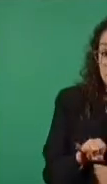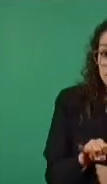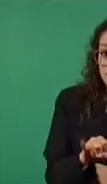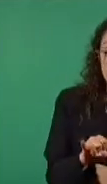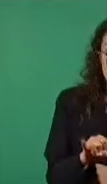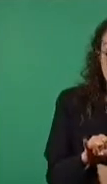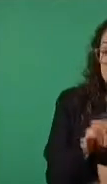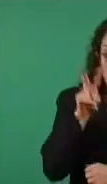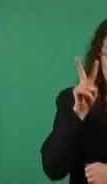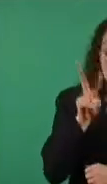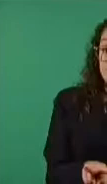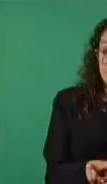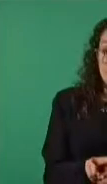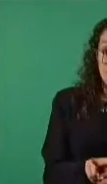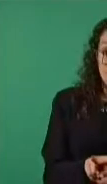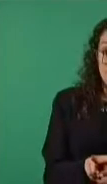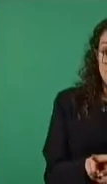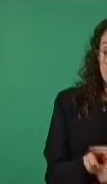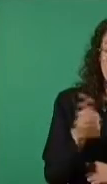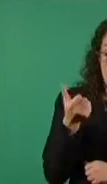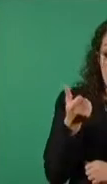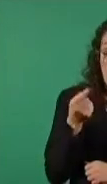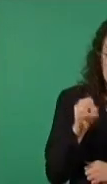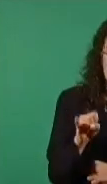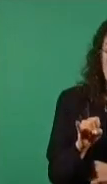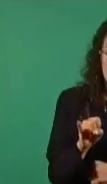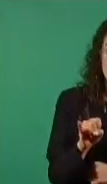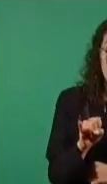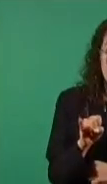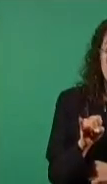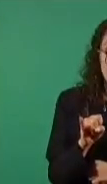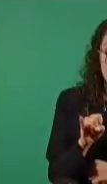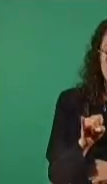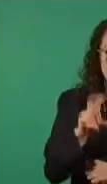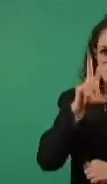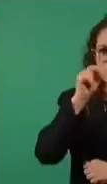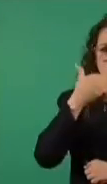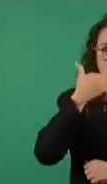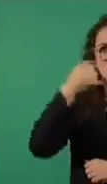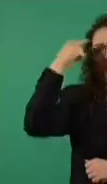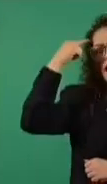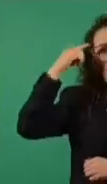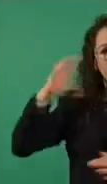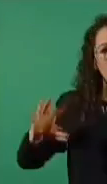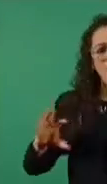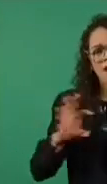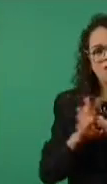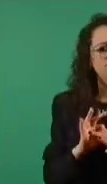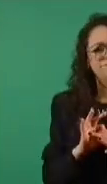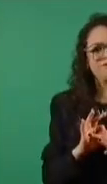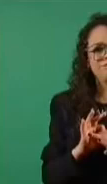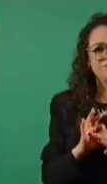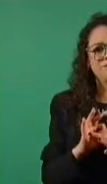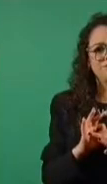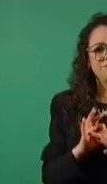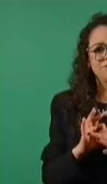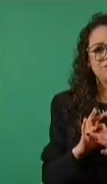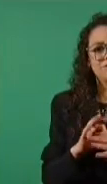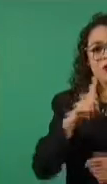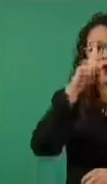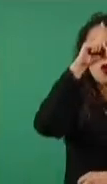de irracionalidad y todo por el dinero.